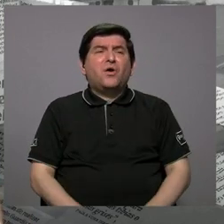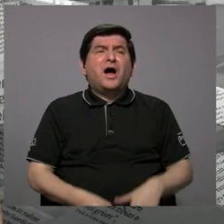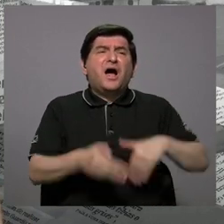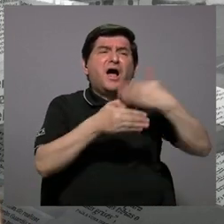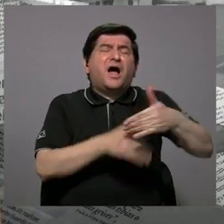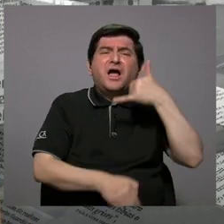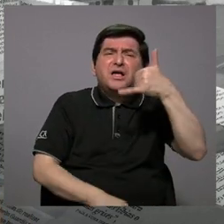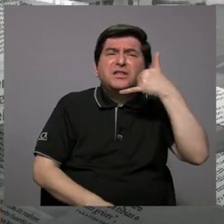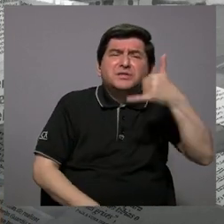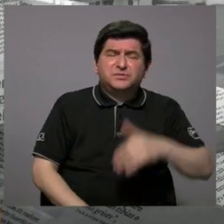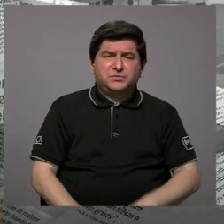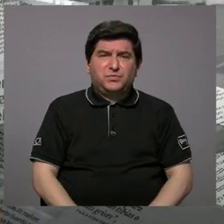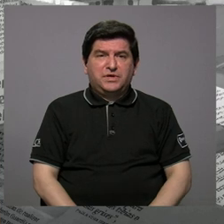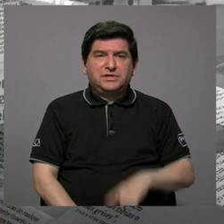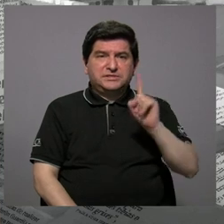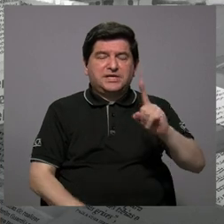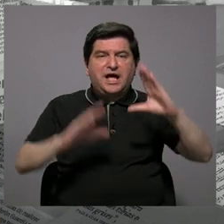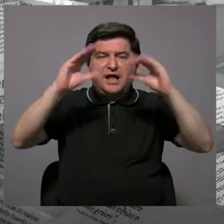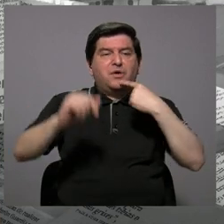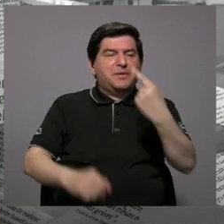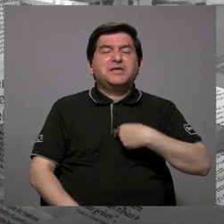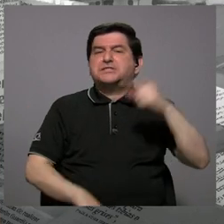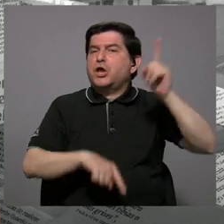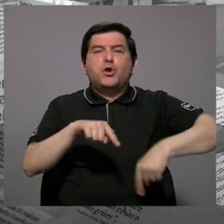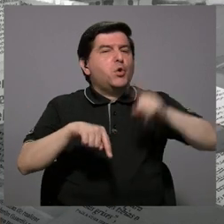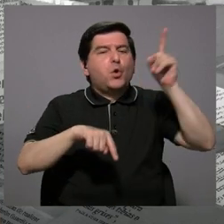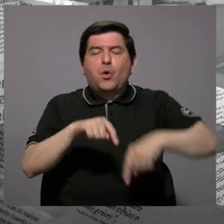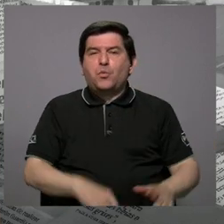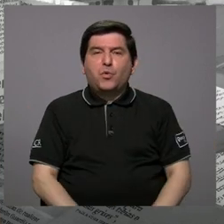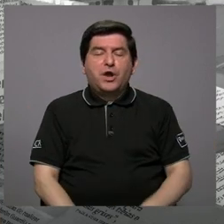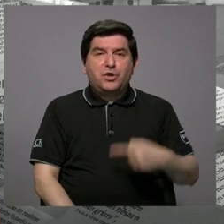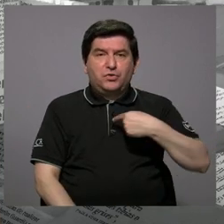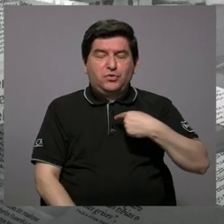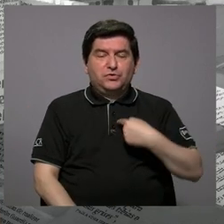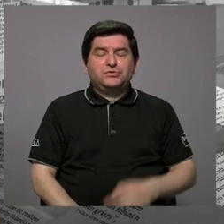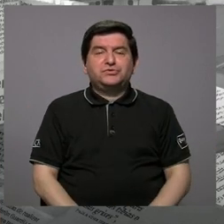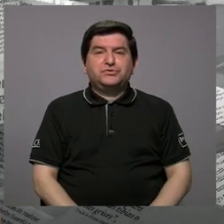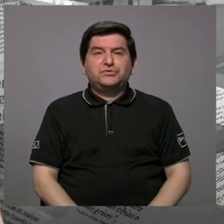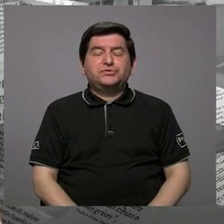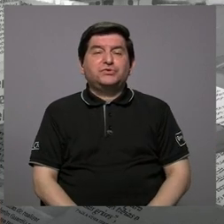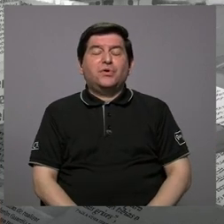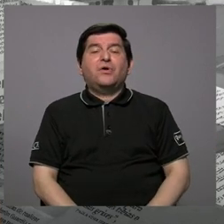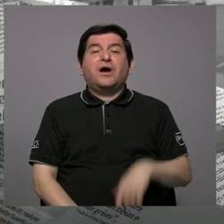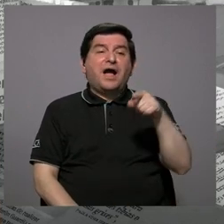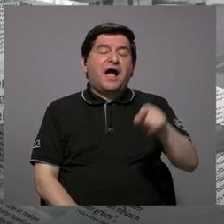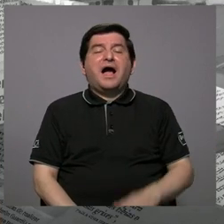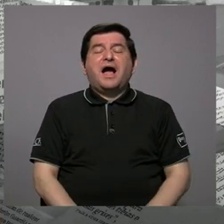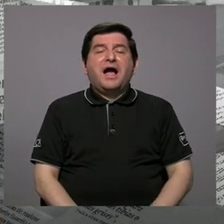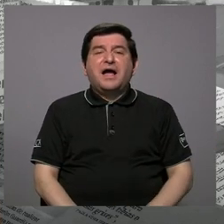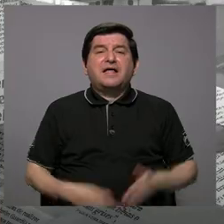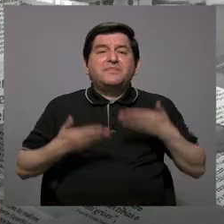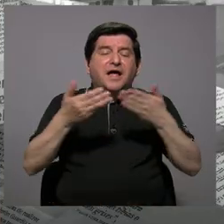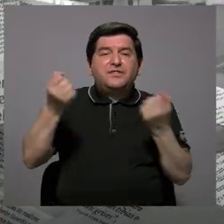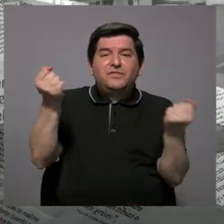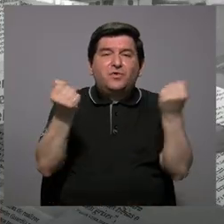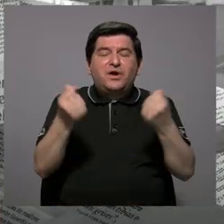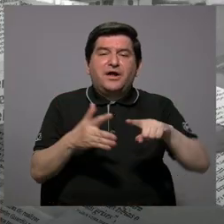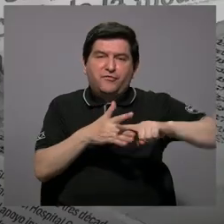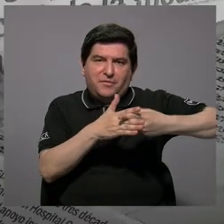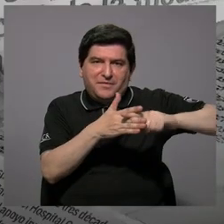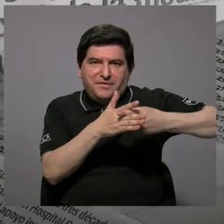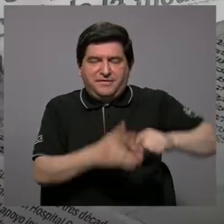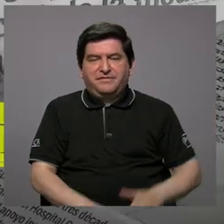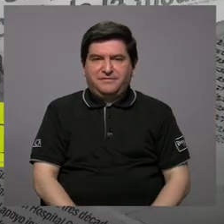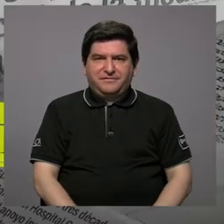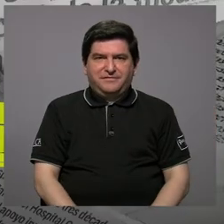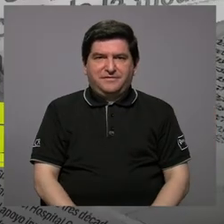llamo a la una de tarde me ponen no puedo porque estoy en Purdy Motors entregando un carro para mantenimiento. Y ustedes sin